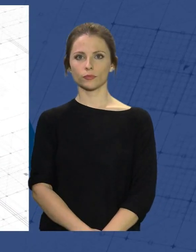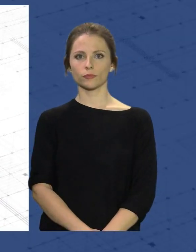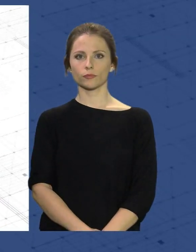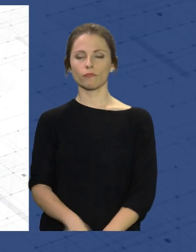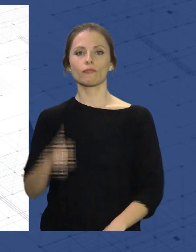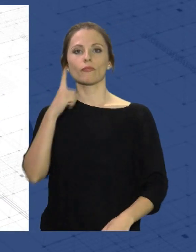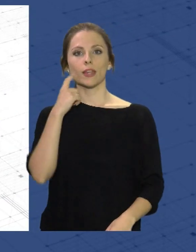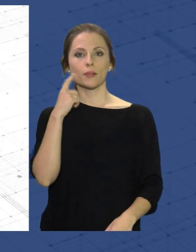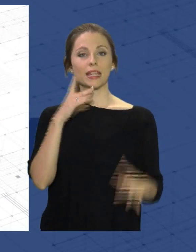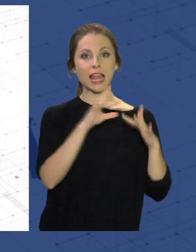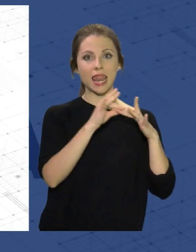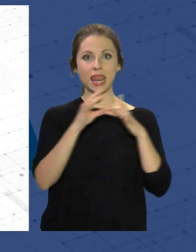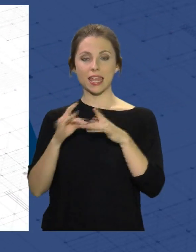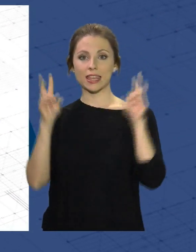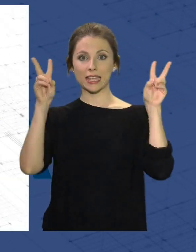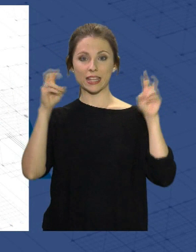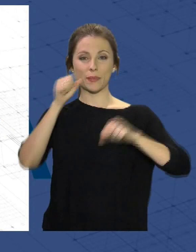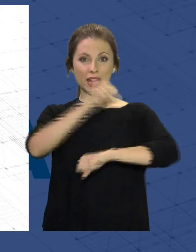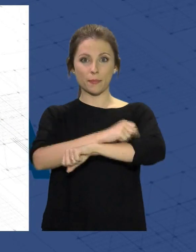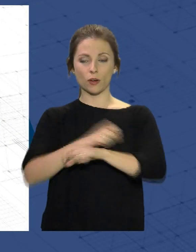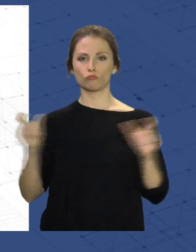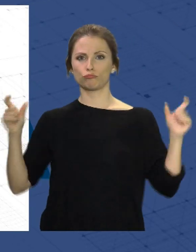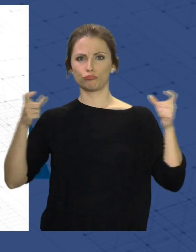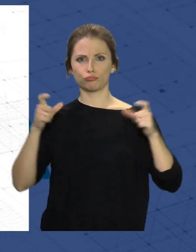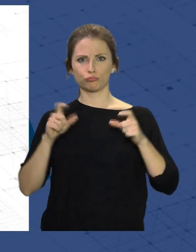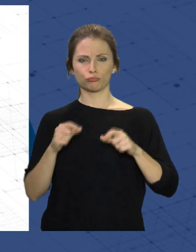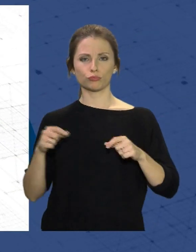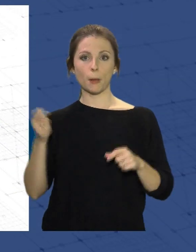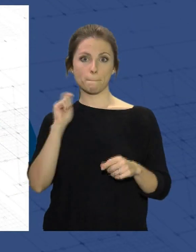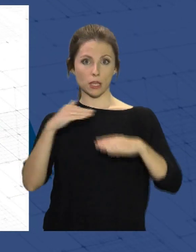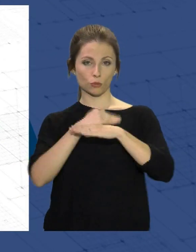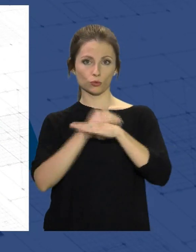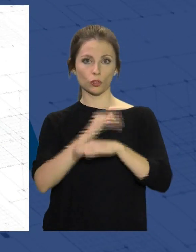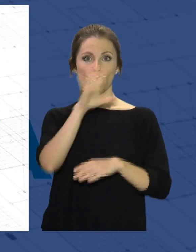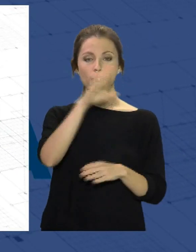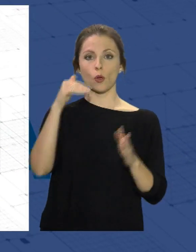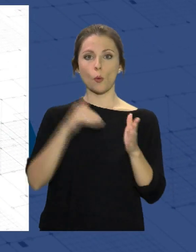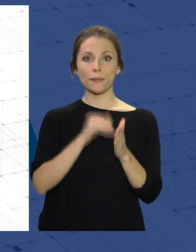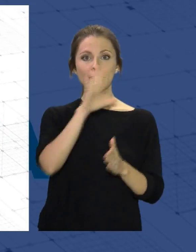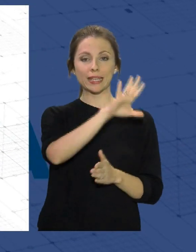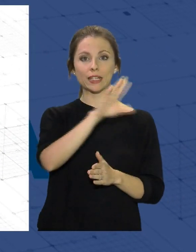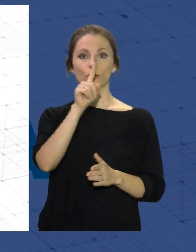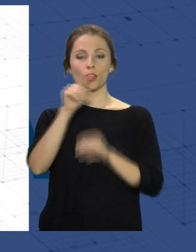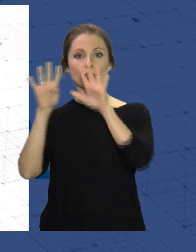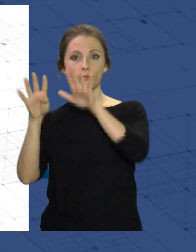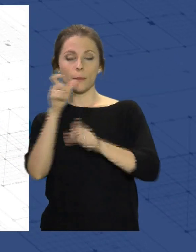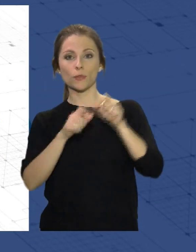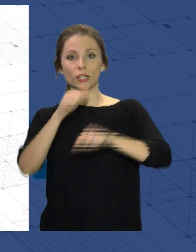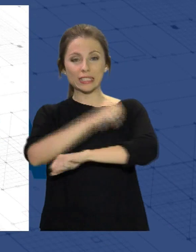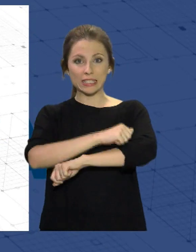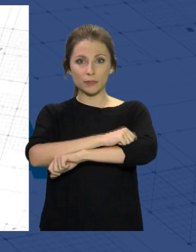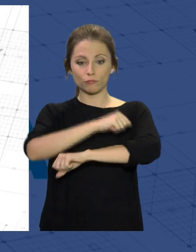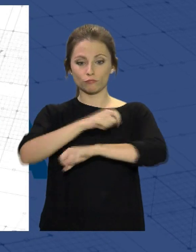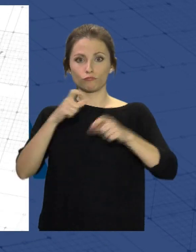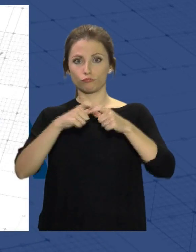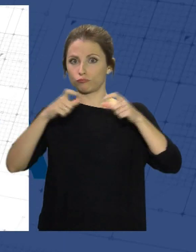Almería lidera la caída del desempleo en España durante el mes de octubre. Han sido 5.519 los trabajadores que han salido de las listas